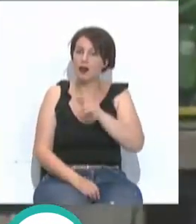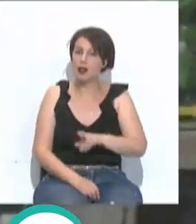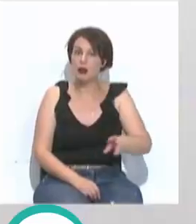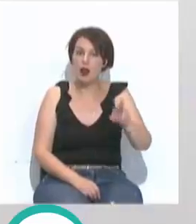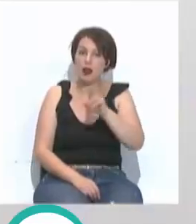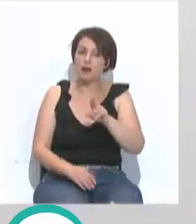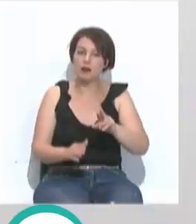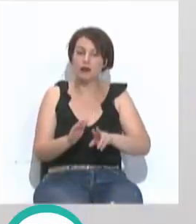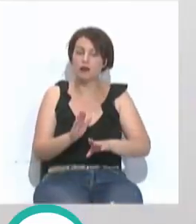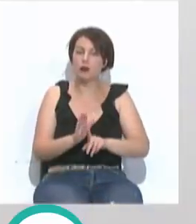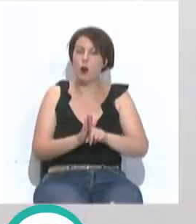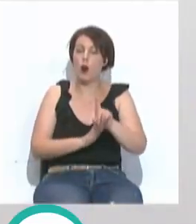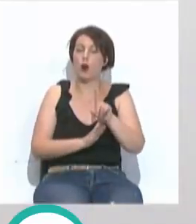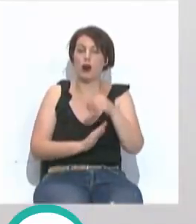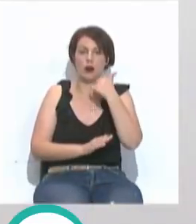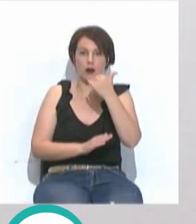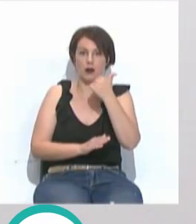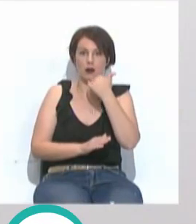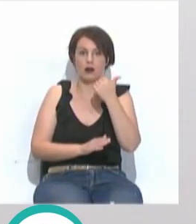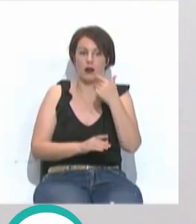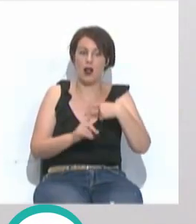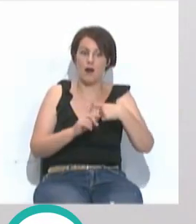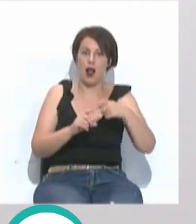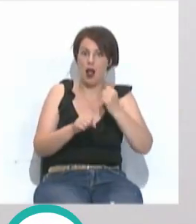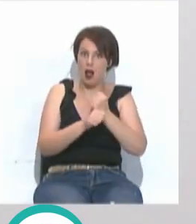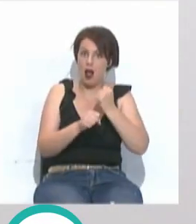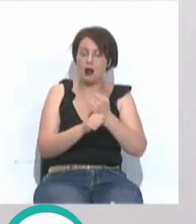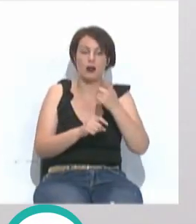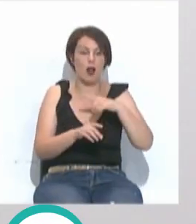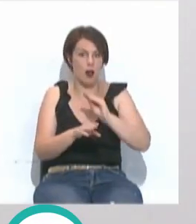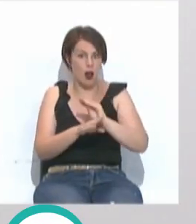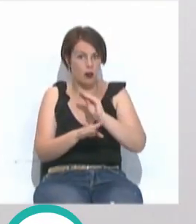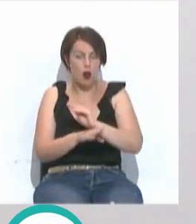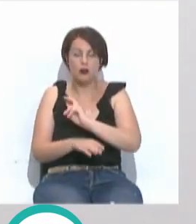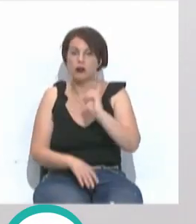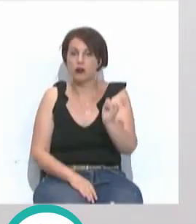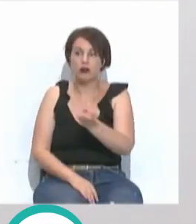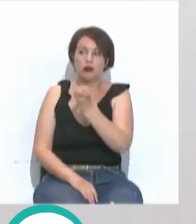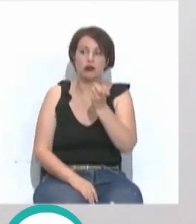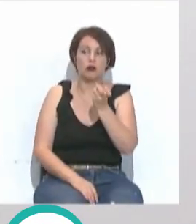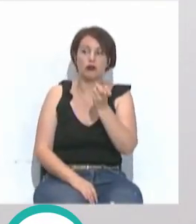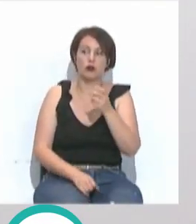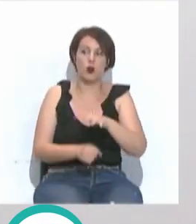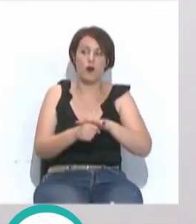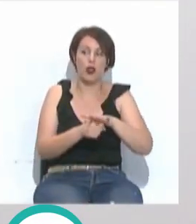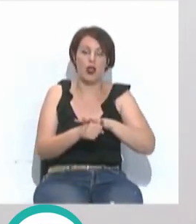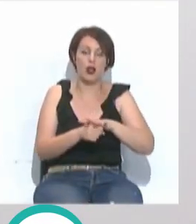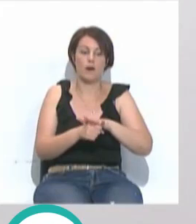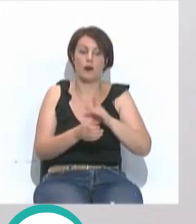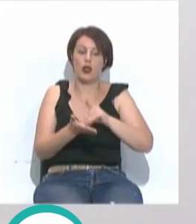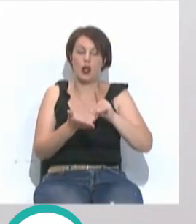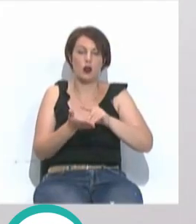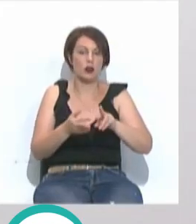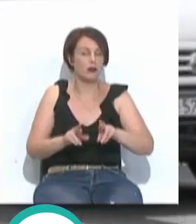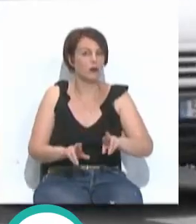de prácticamente, tanto a niveles de empleo como de inversión, etc., en la provincia, datos